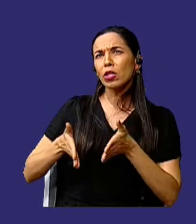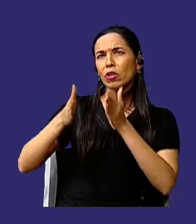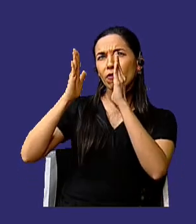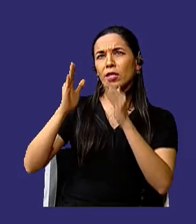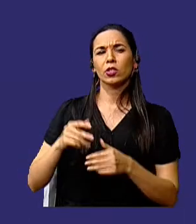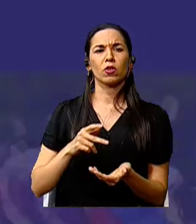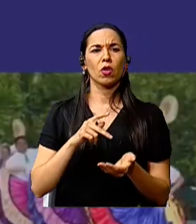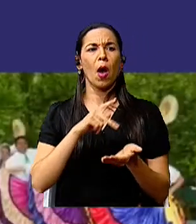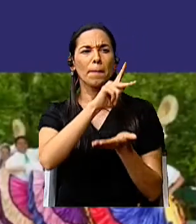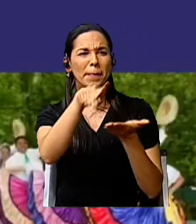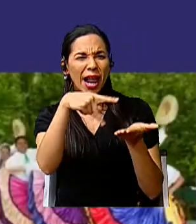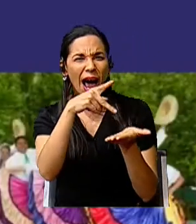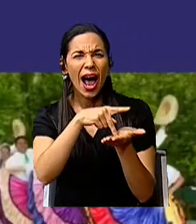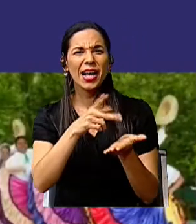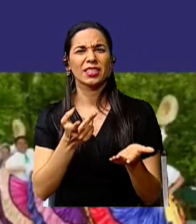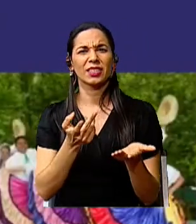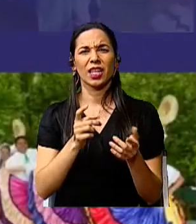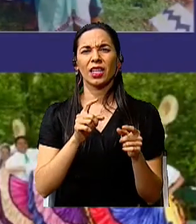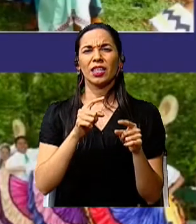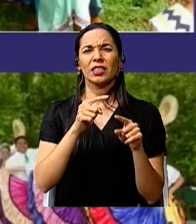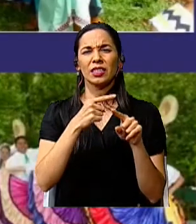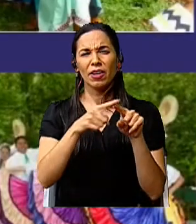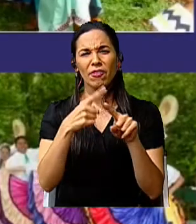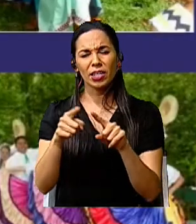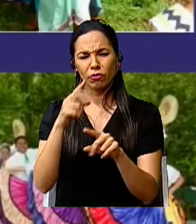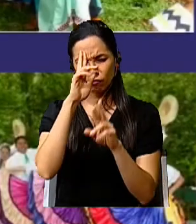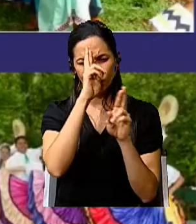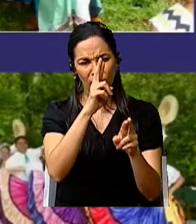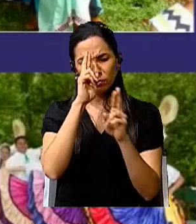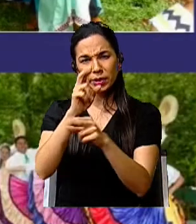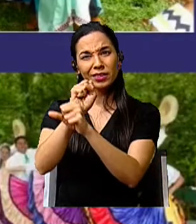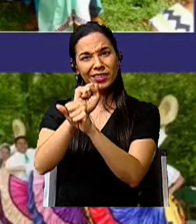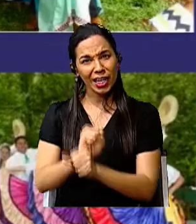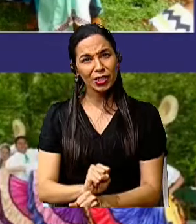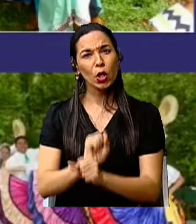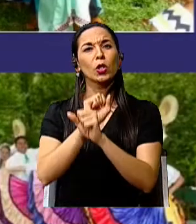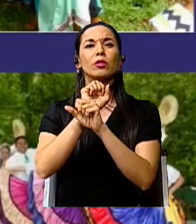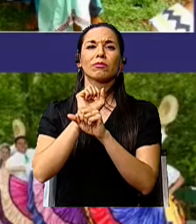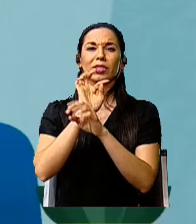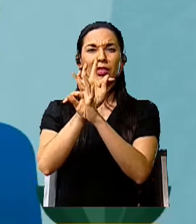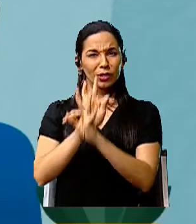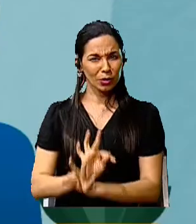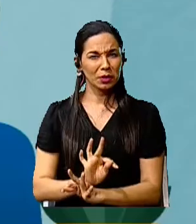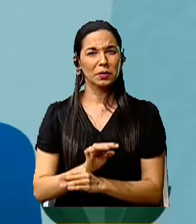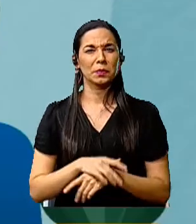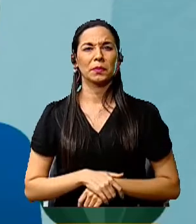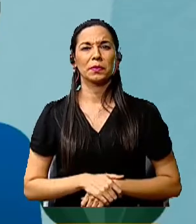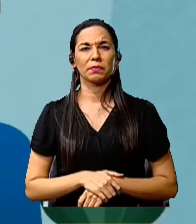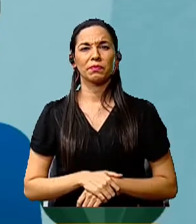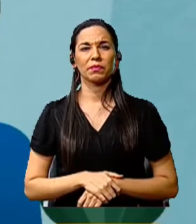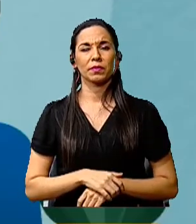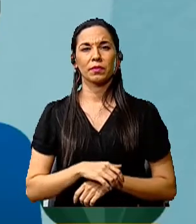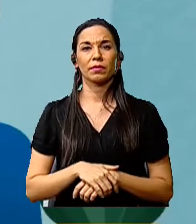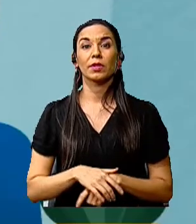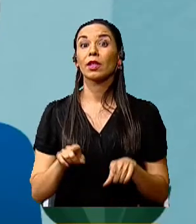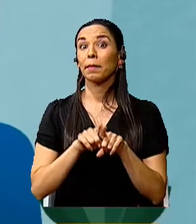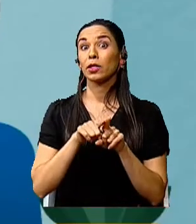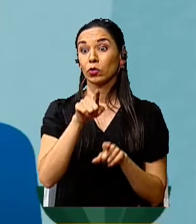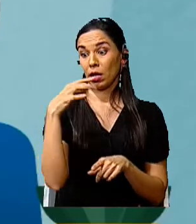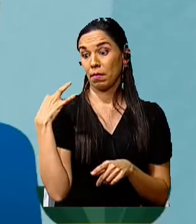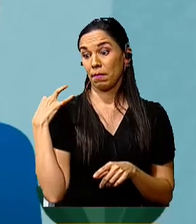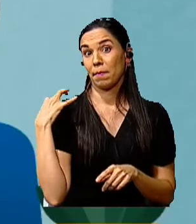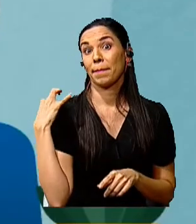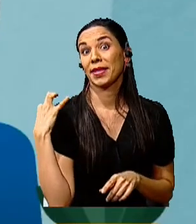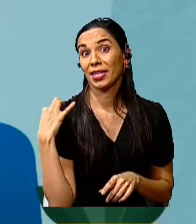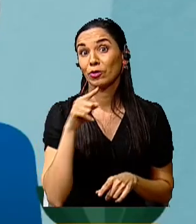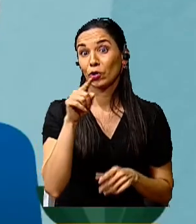plazas y respetar las tradiciones y costumbres. Te invito a que con tu maestro y